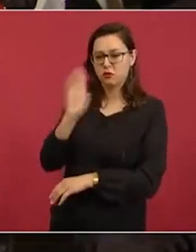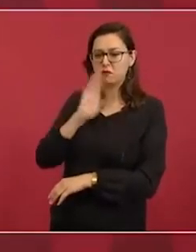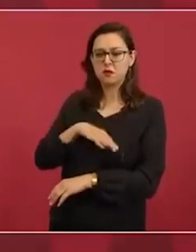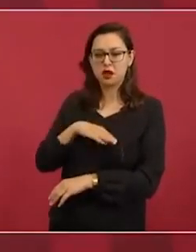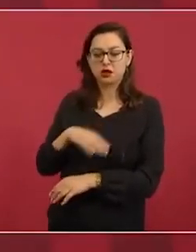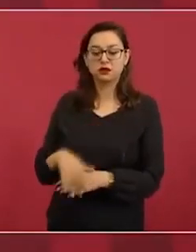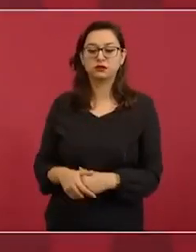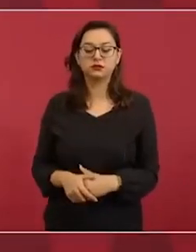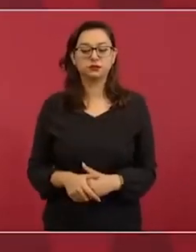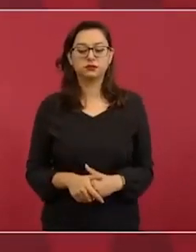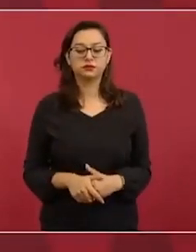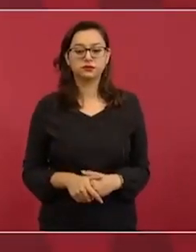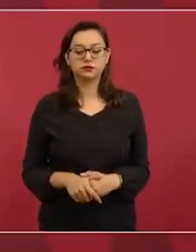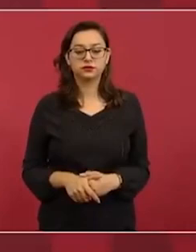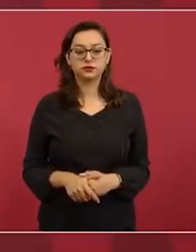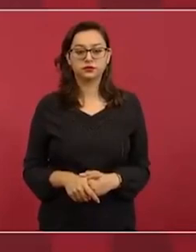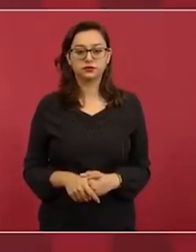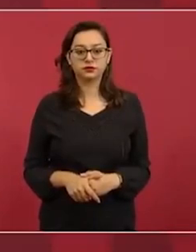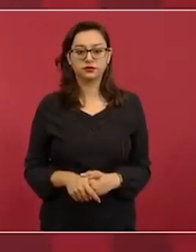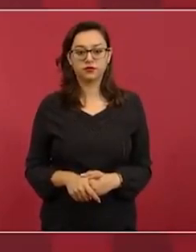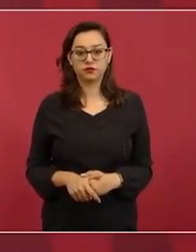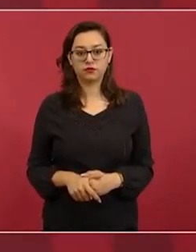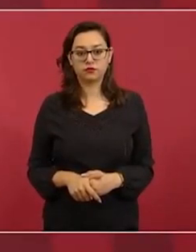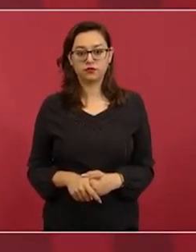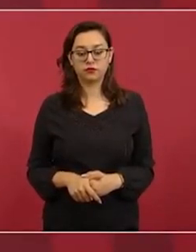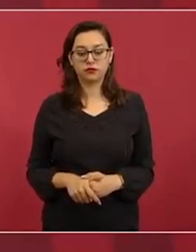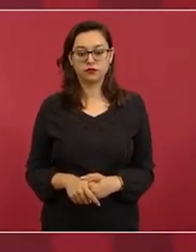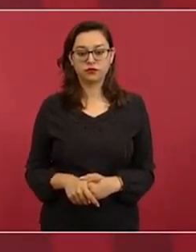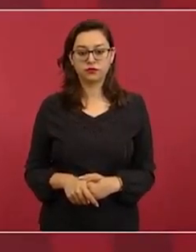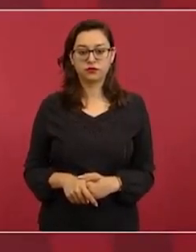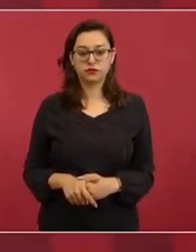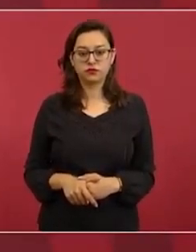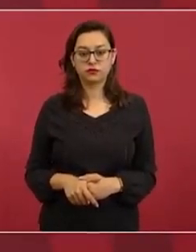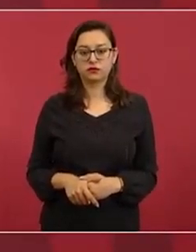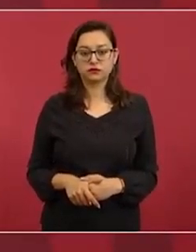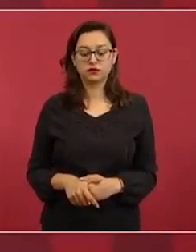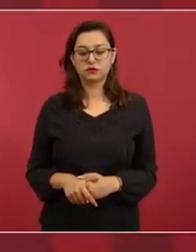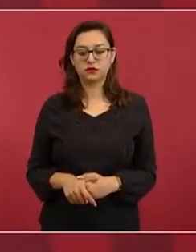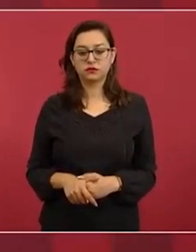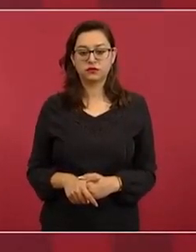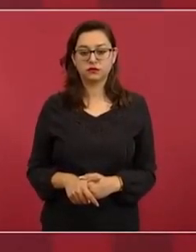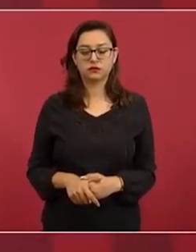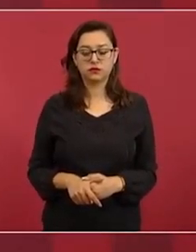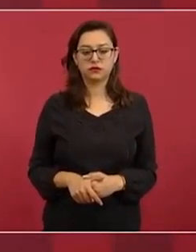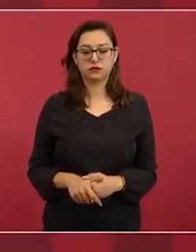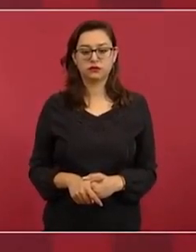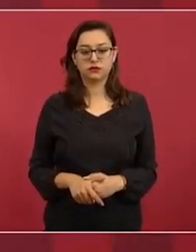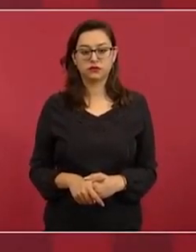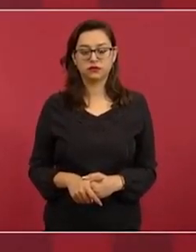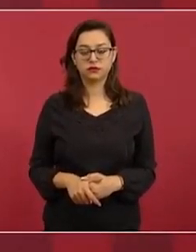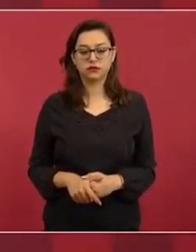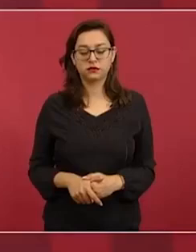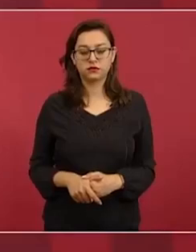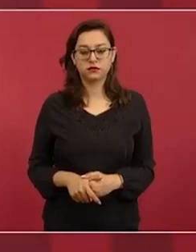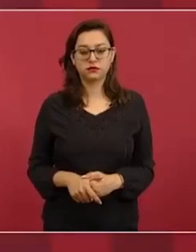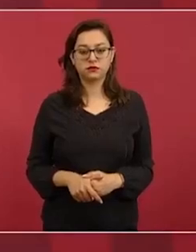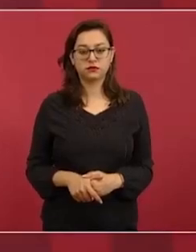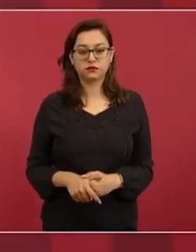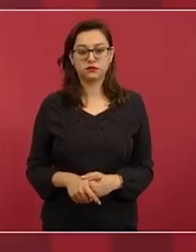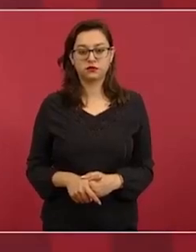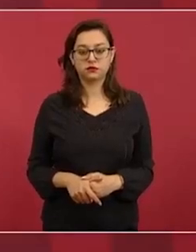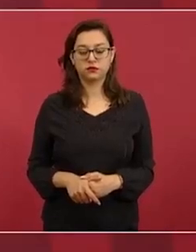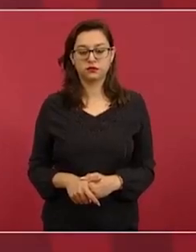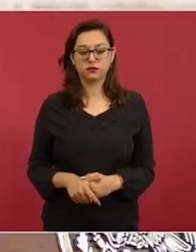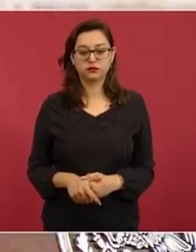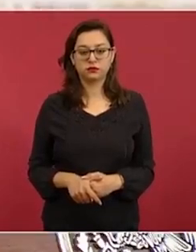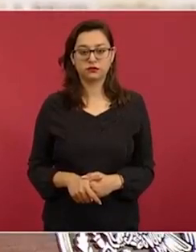ojalá. Ahí se corrija, aun cuando